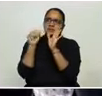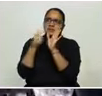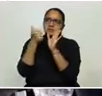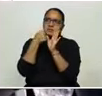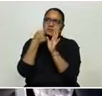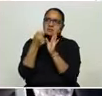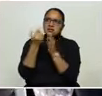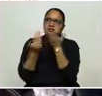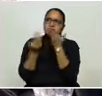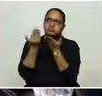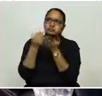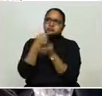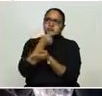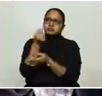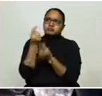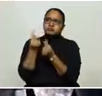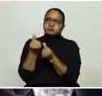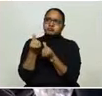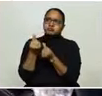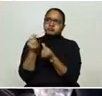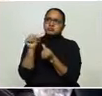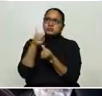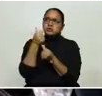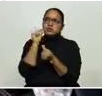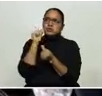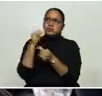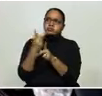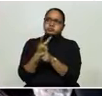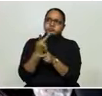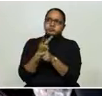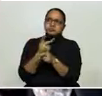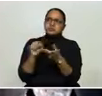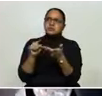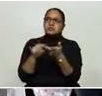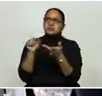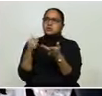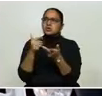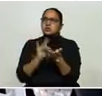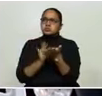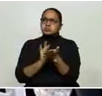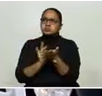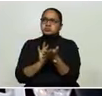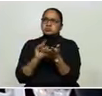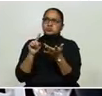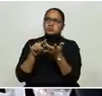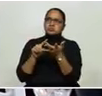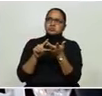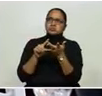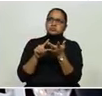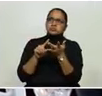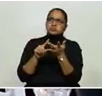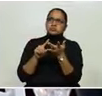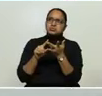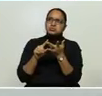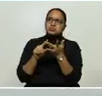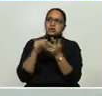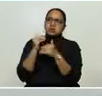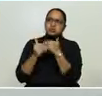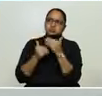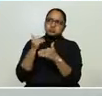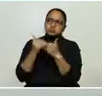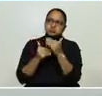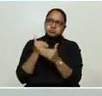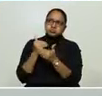crítico, porque con el equipo de expertos definimos el protocolo para